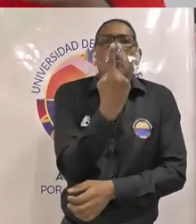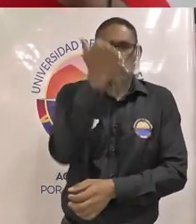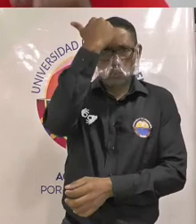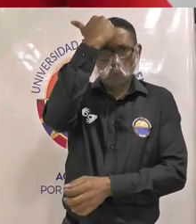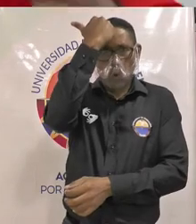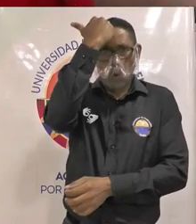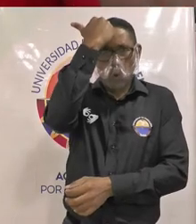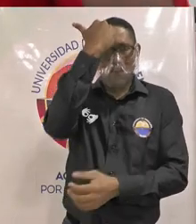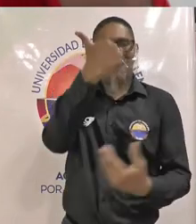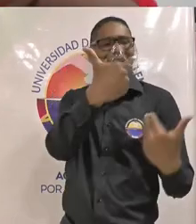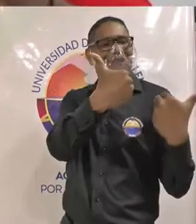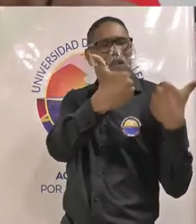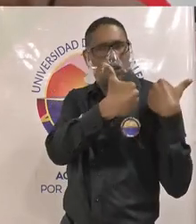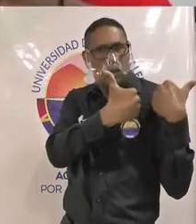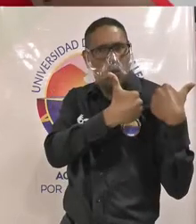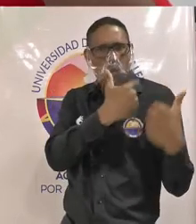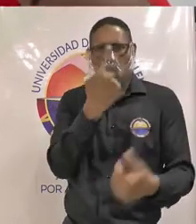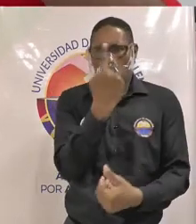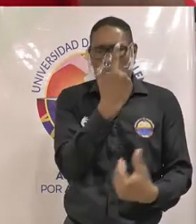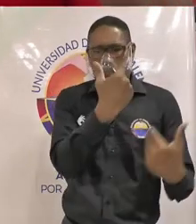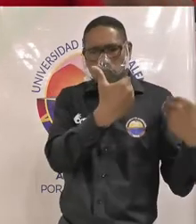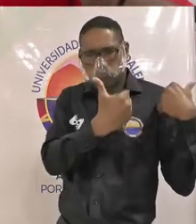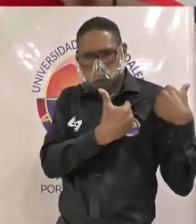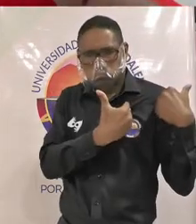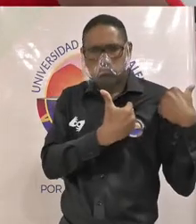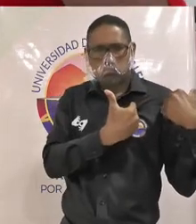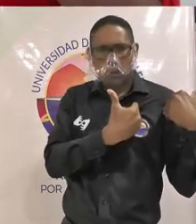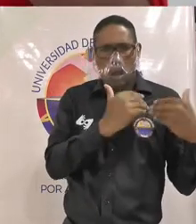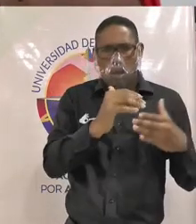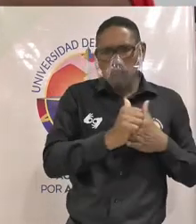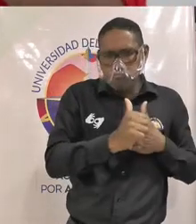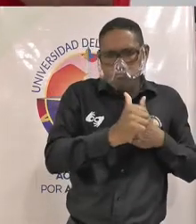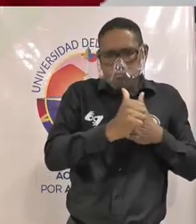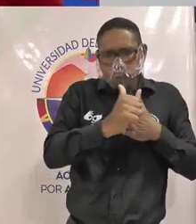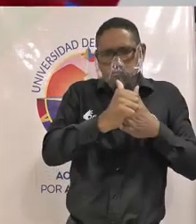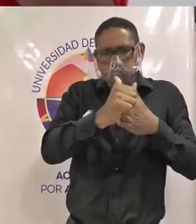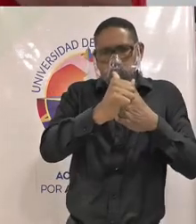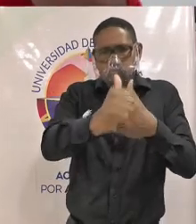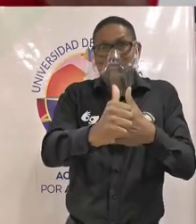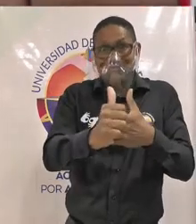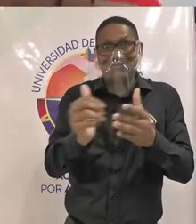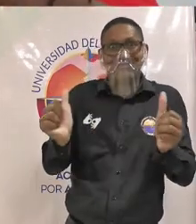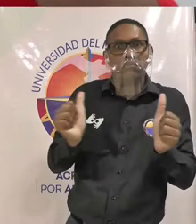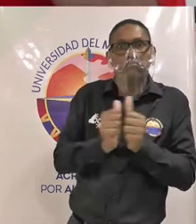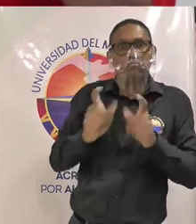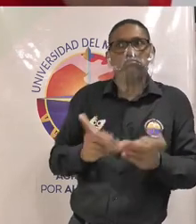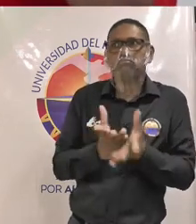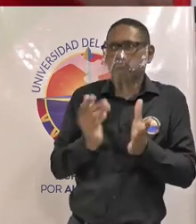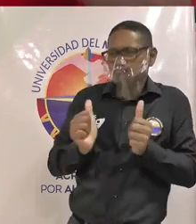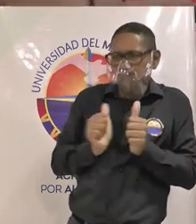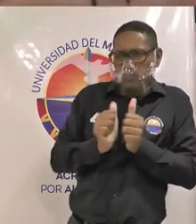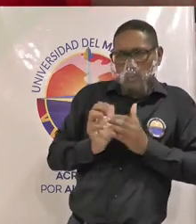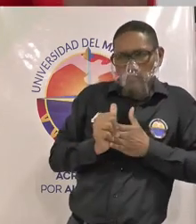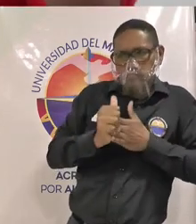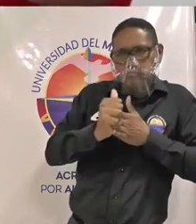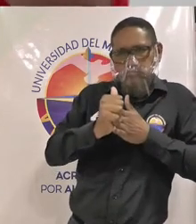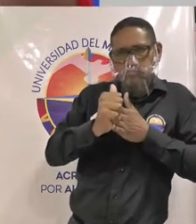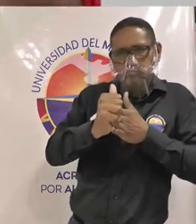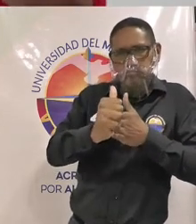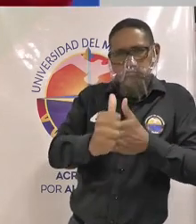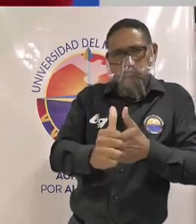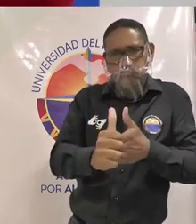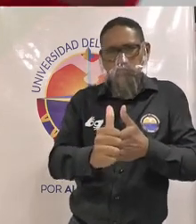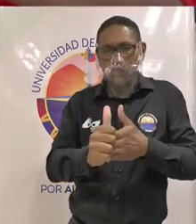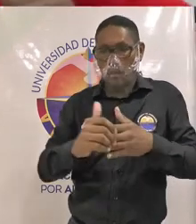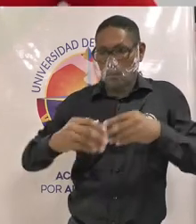cual sea el encargado de tener velar y acompañar a los estudiantes para que al final entreguen